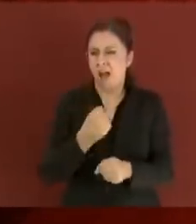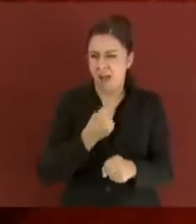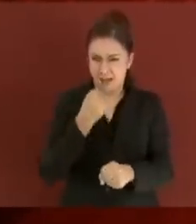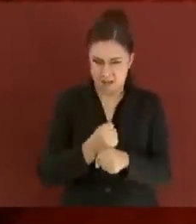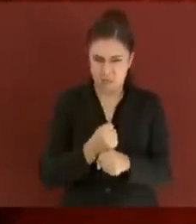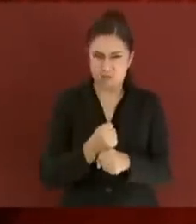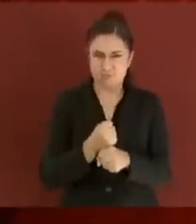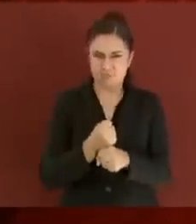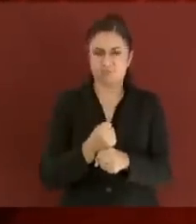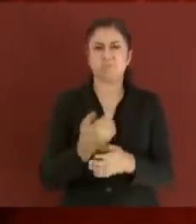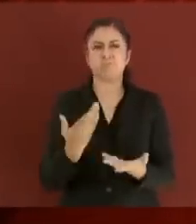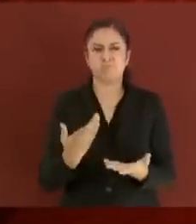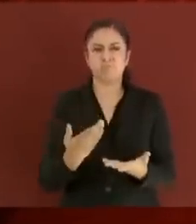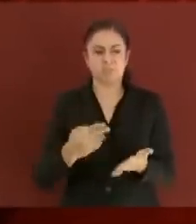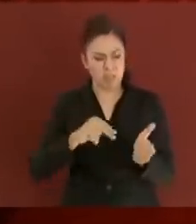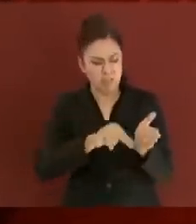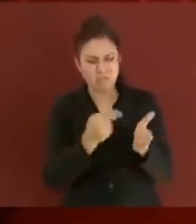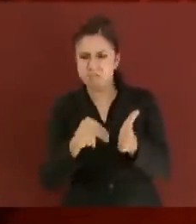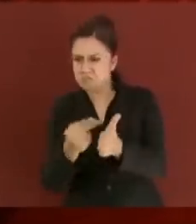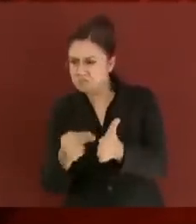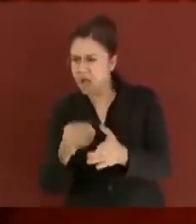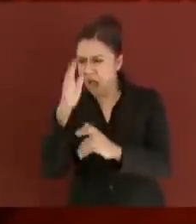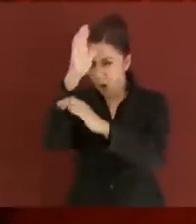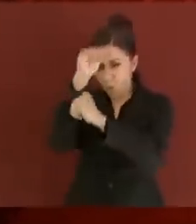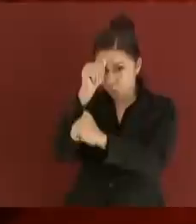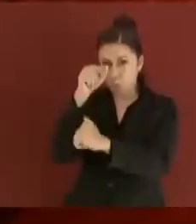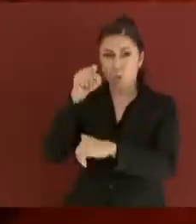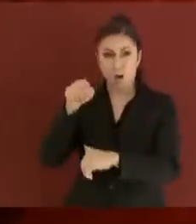corresponderían para el siguiente año,